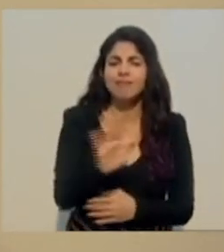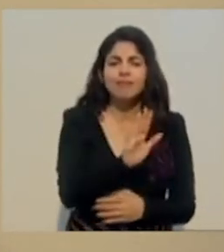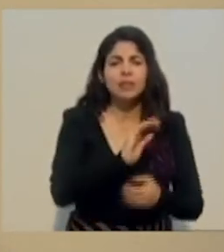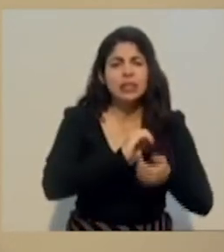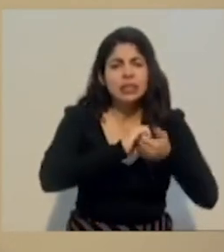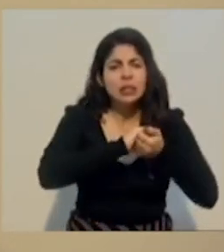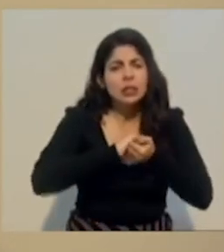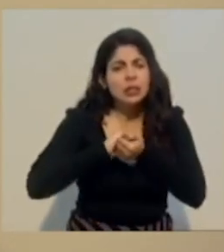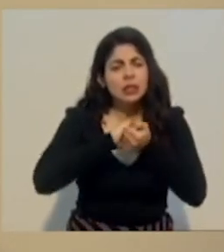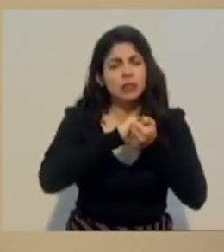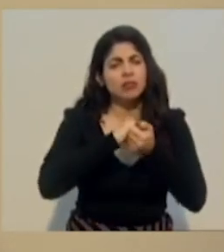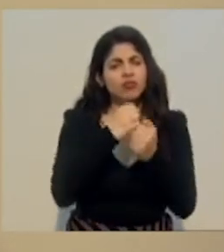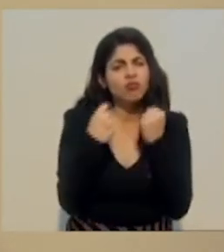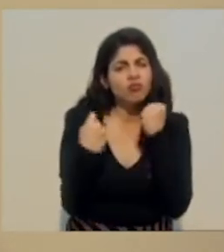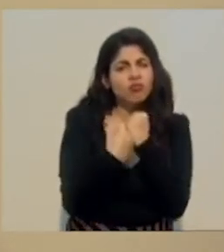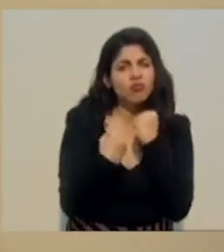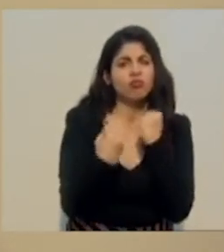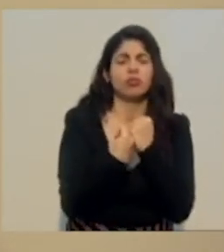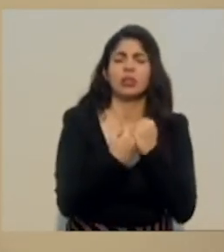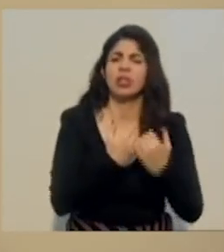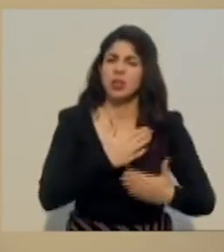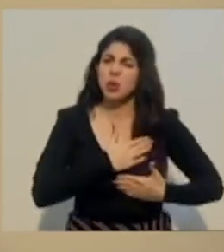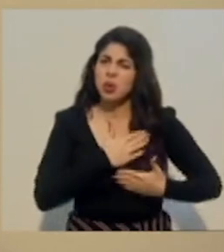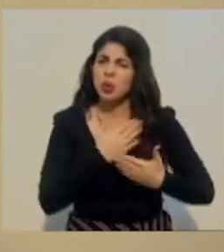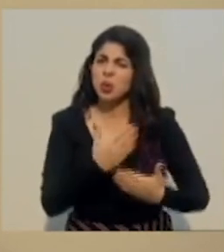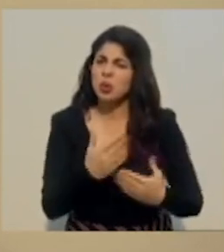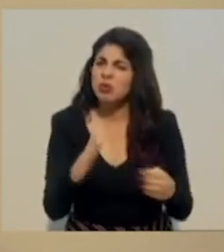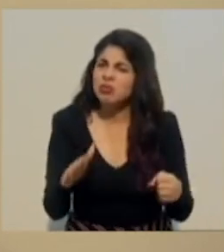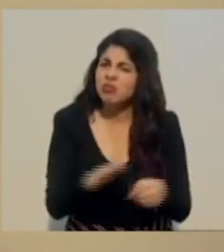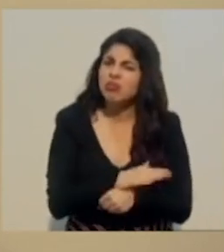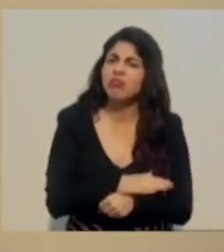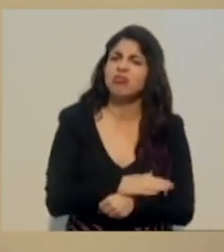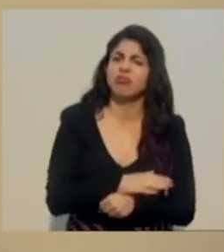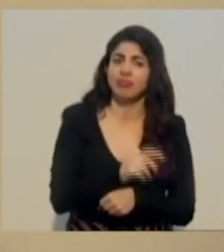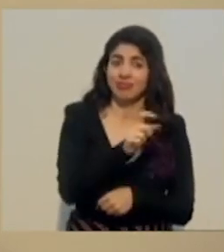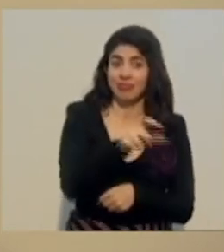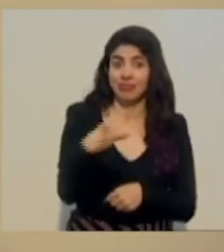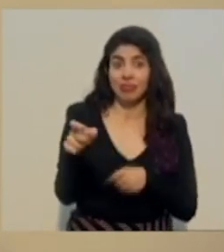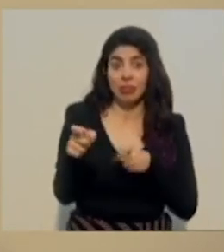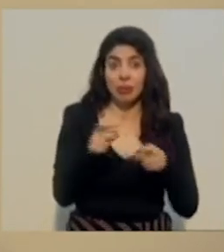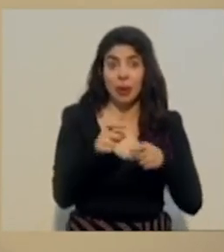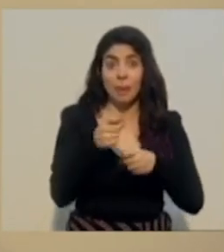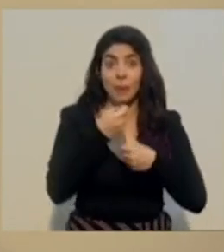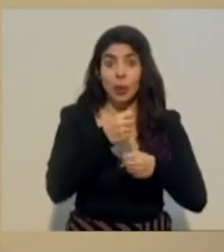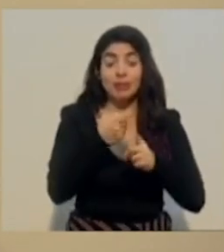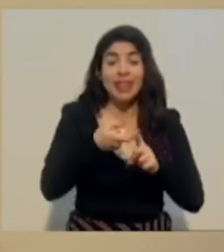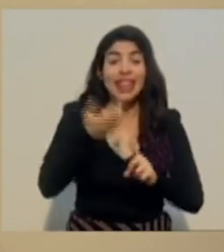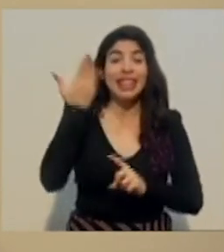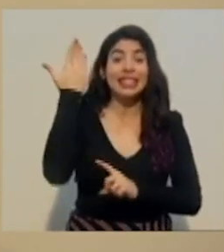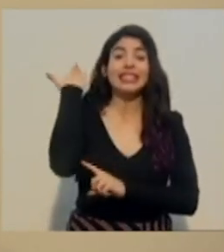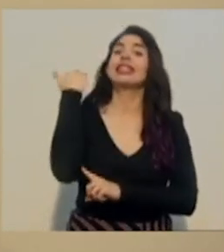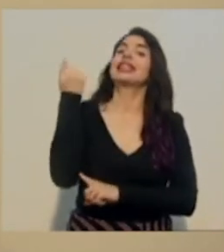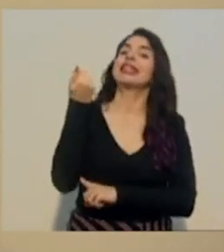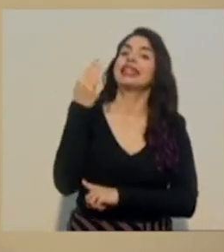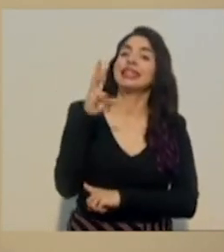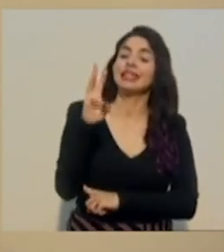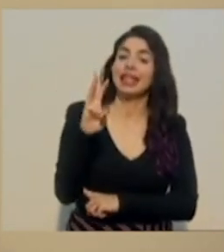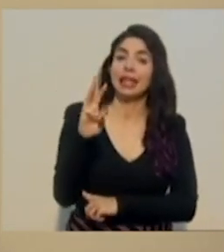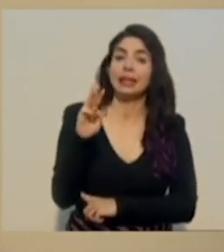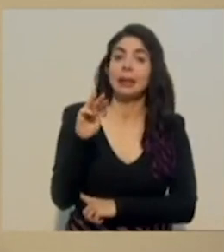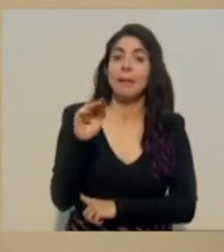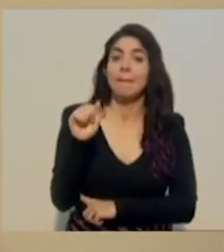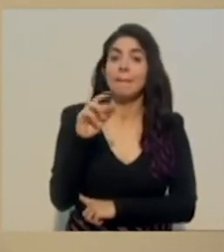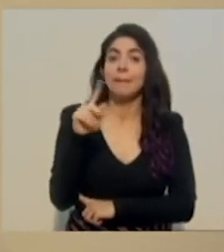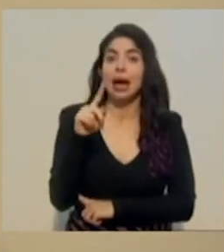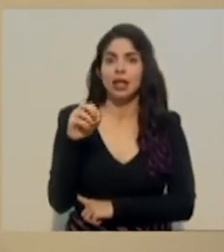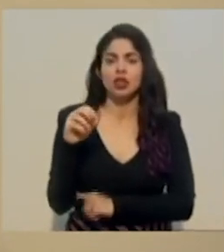el apoyo, la incondicionalidad con que el régimen municipal desde el 16 de marzo se ha